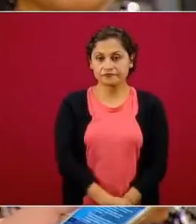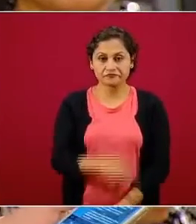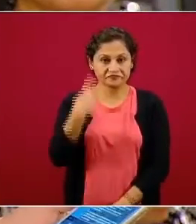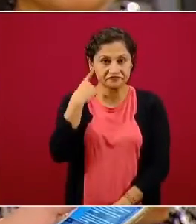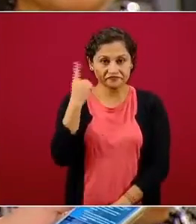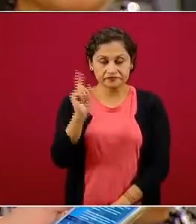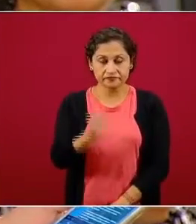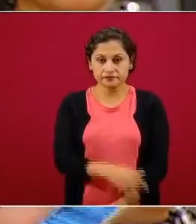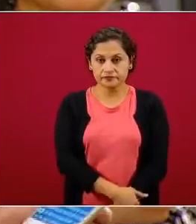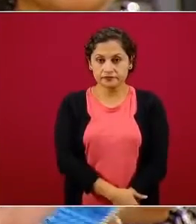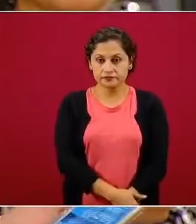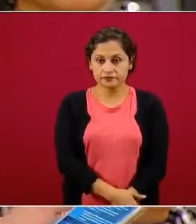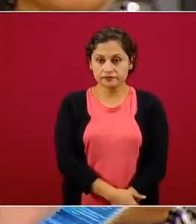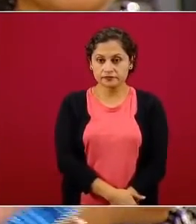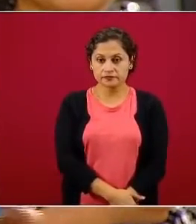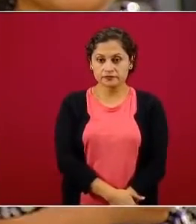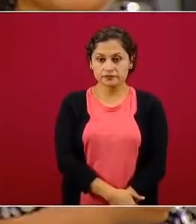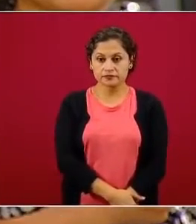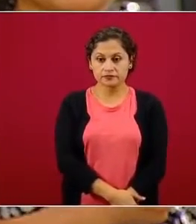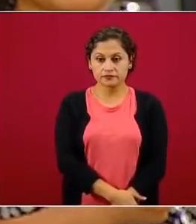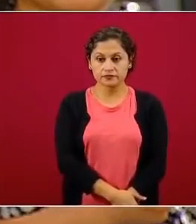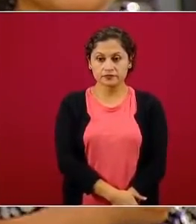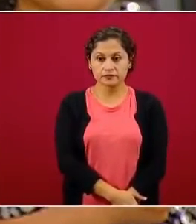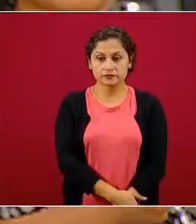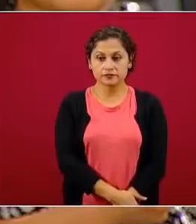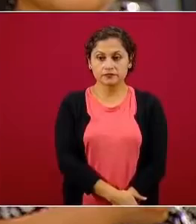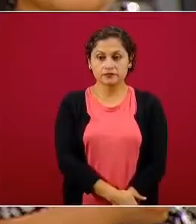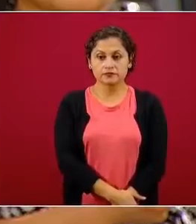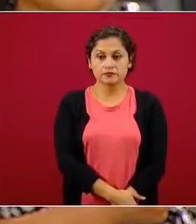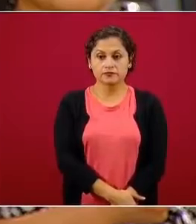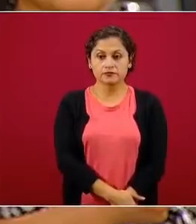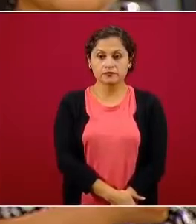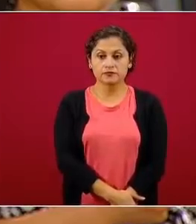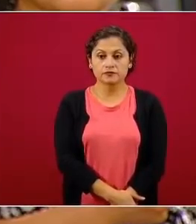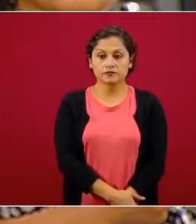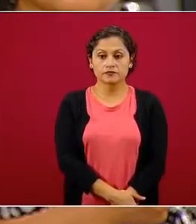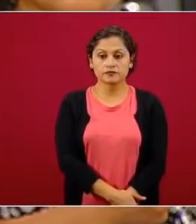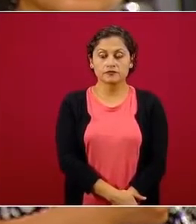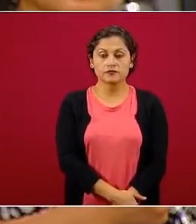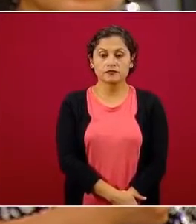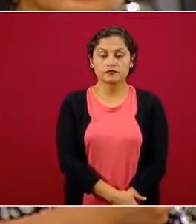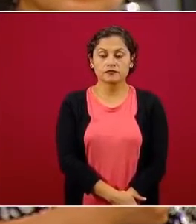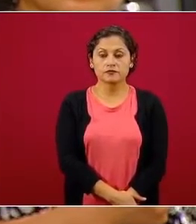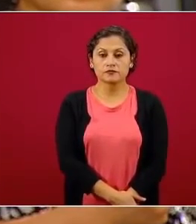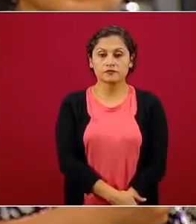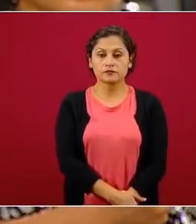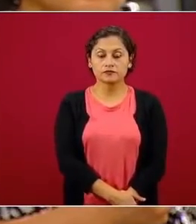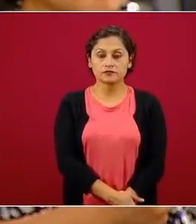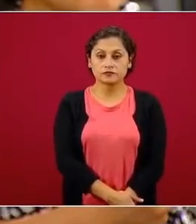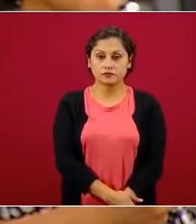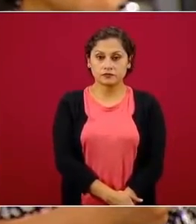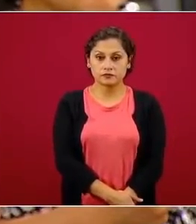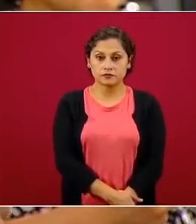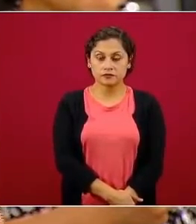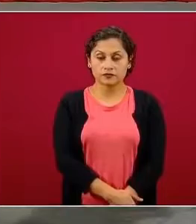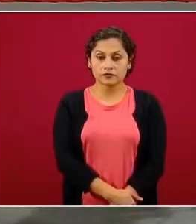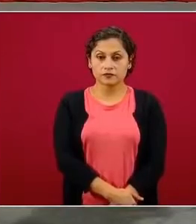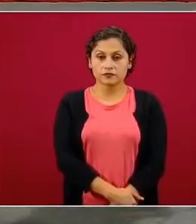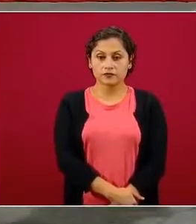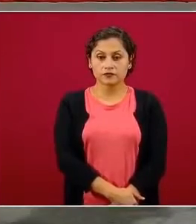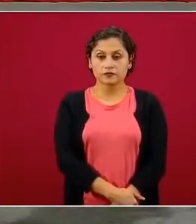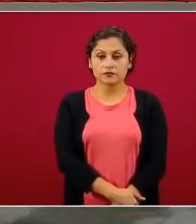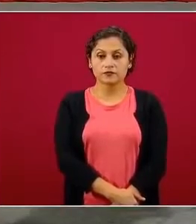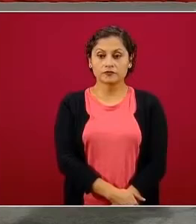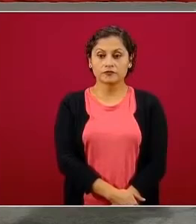trazando esta información? Porque creo que había señalado que incluso hay un caso que hasta de cuatro semanas estamos hablando. Entonces, son